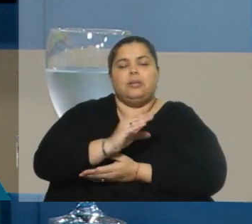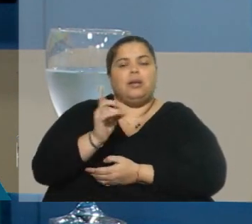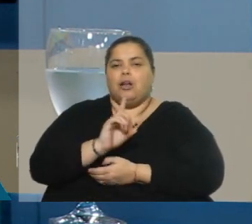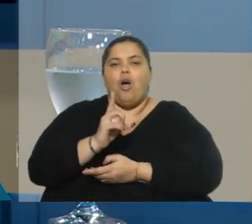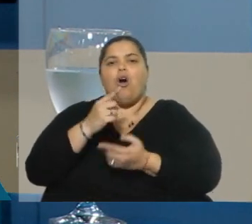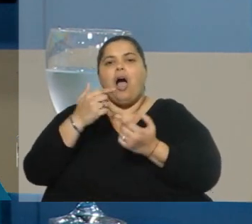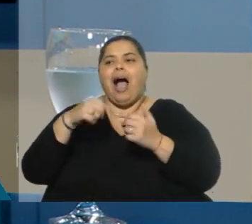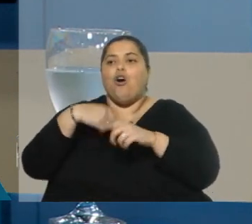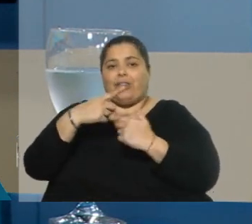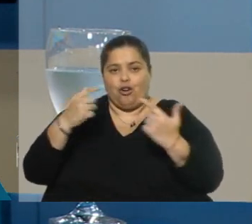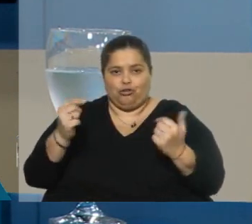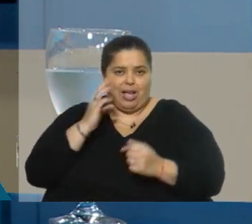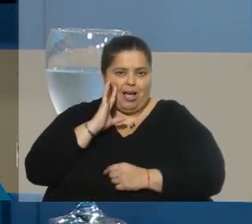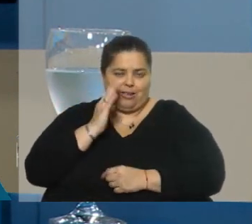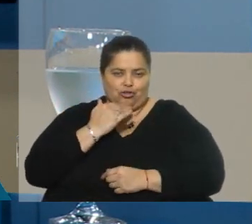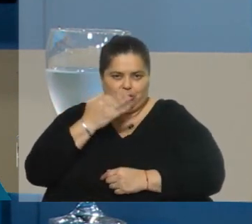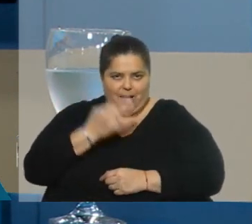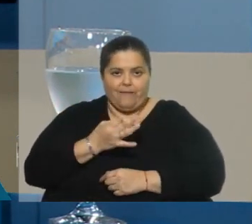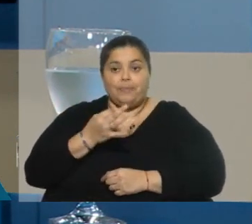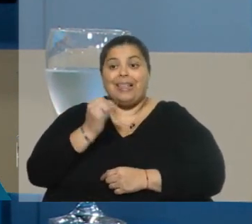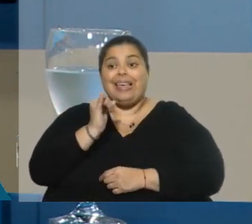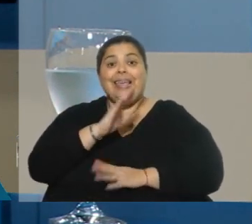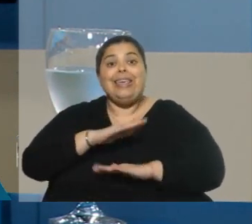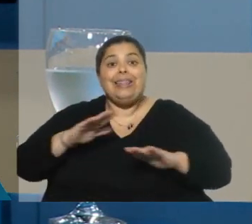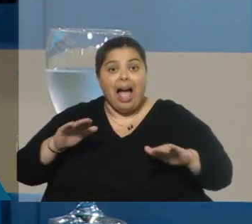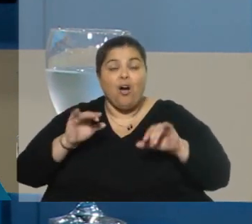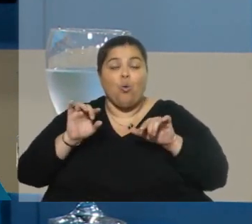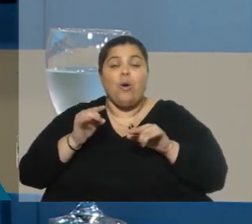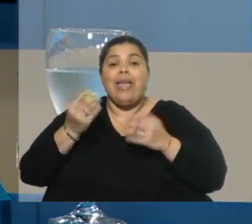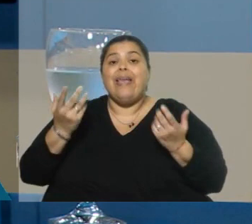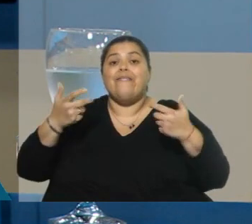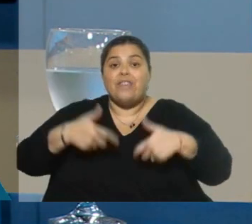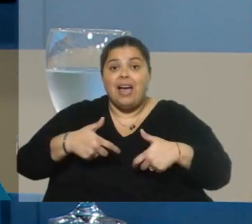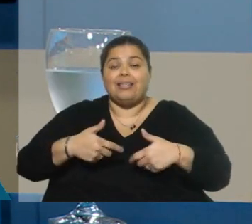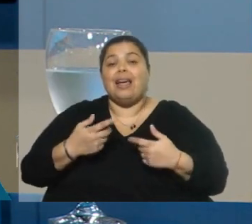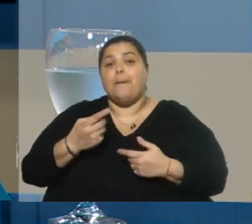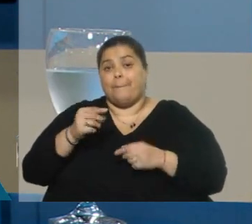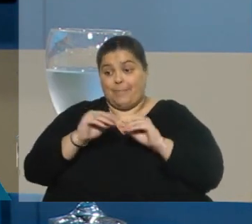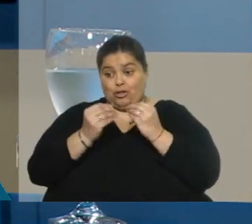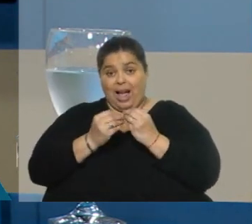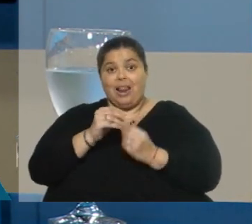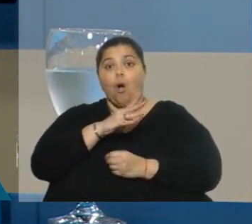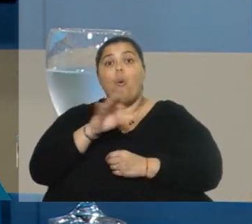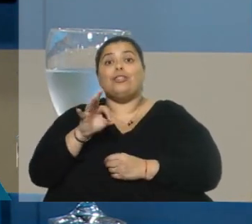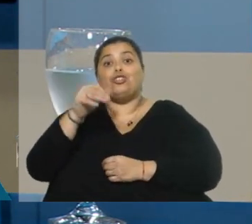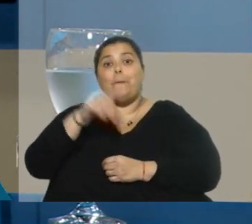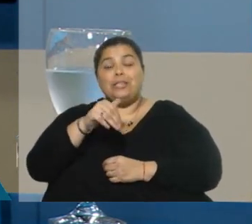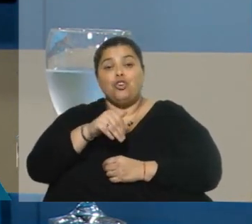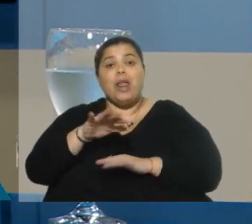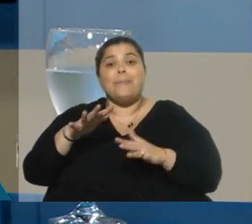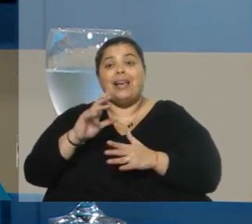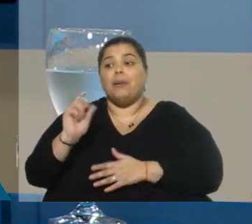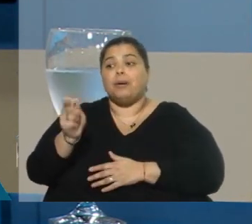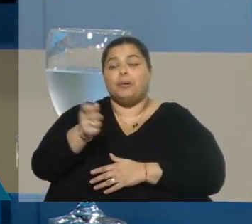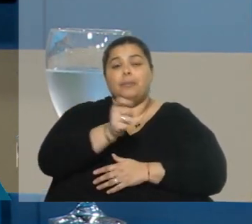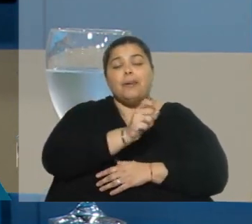sabe bien y es que INAU, que invierte y destina la mitad de su presupuesto, de esos 400 millones, cerca de 200, son para financiar todos